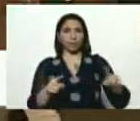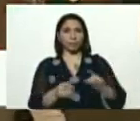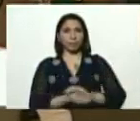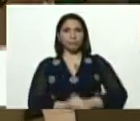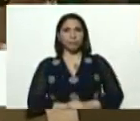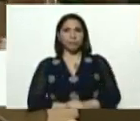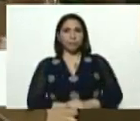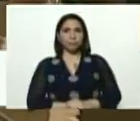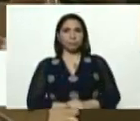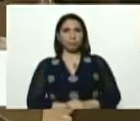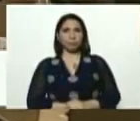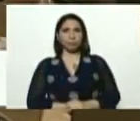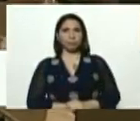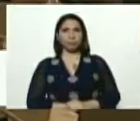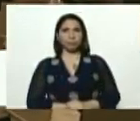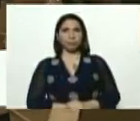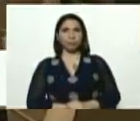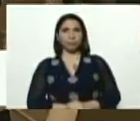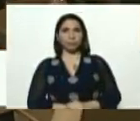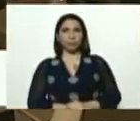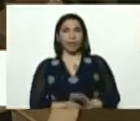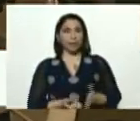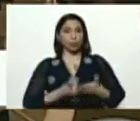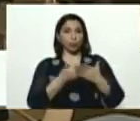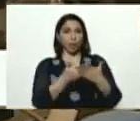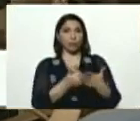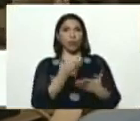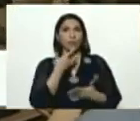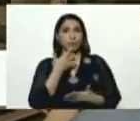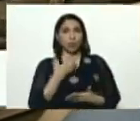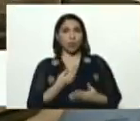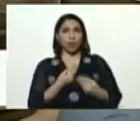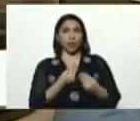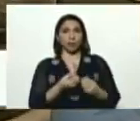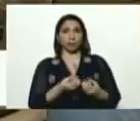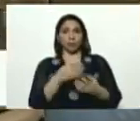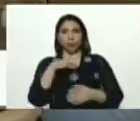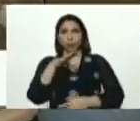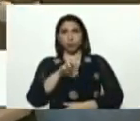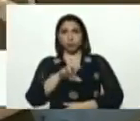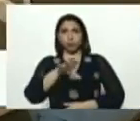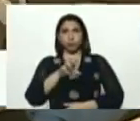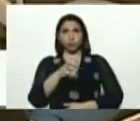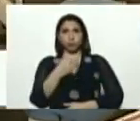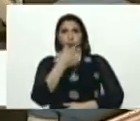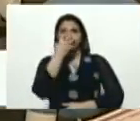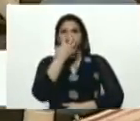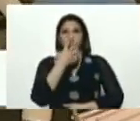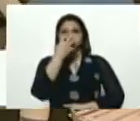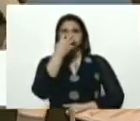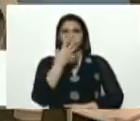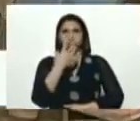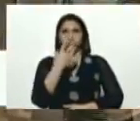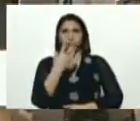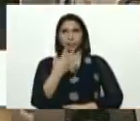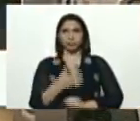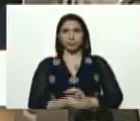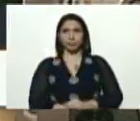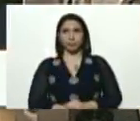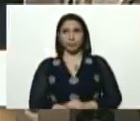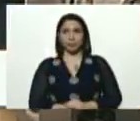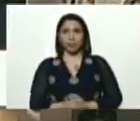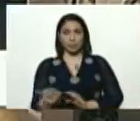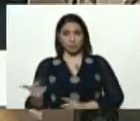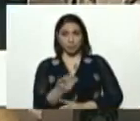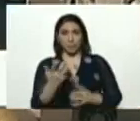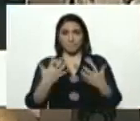la persona que estaría apretando el AMBU, suple el equipo. Correcto. El equipo. Ambos equipos